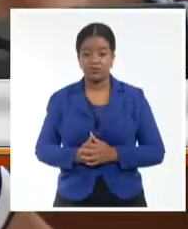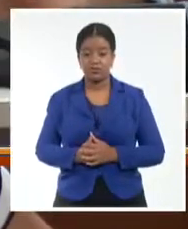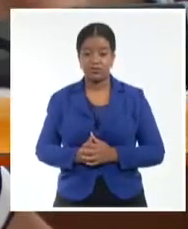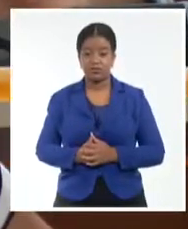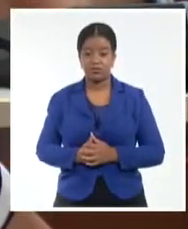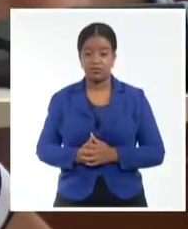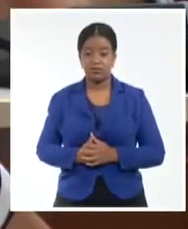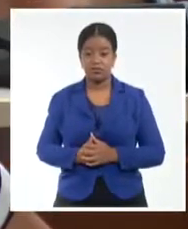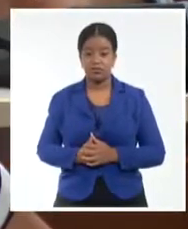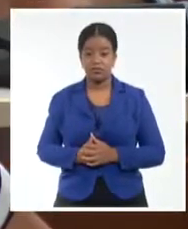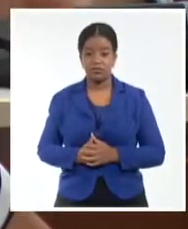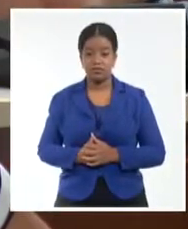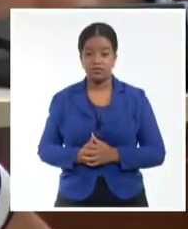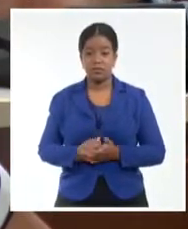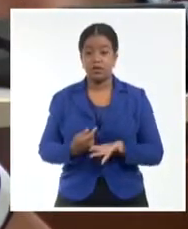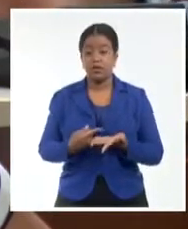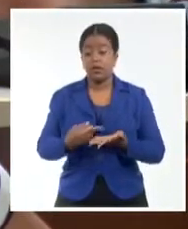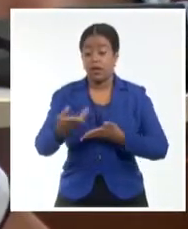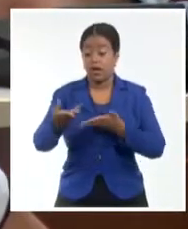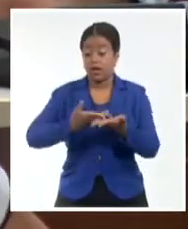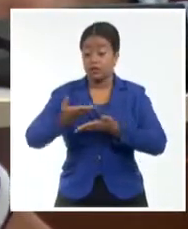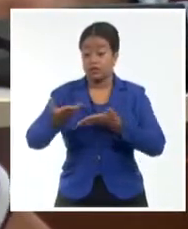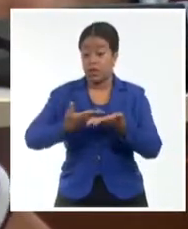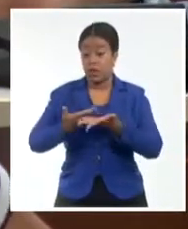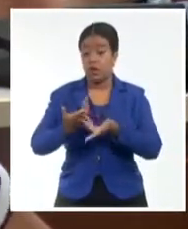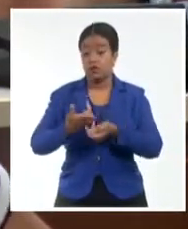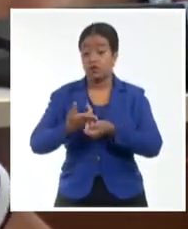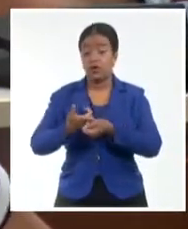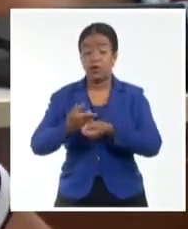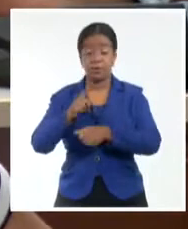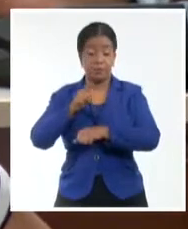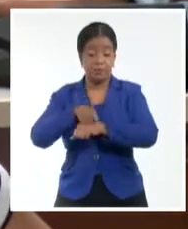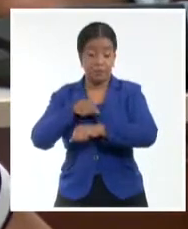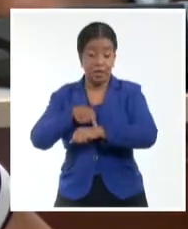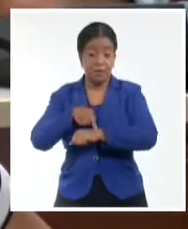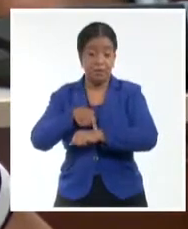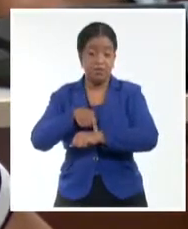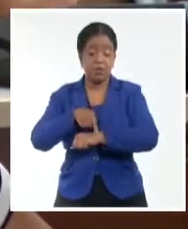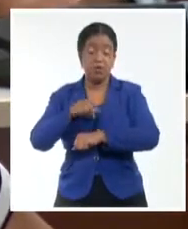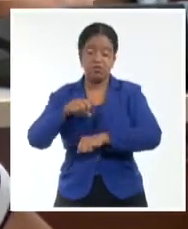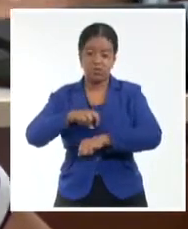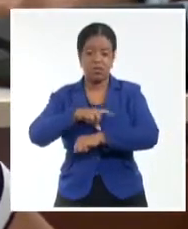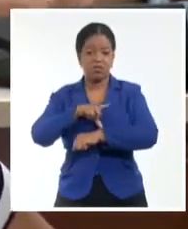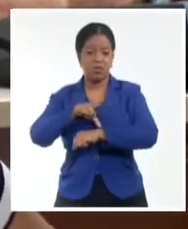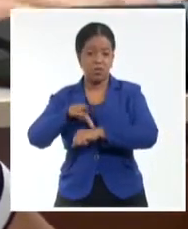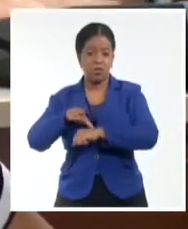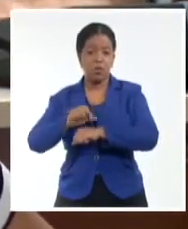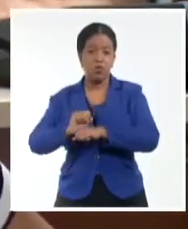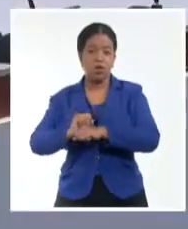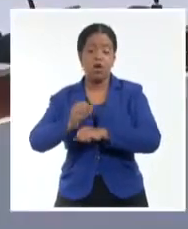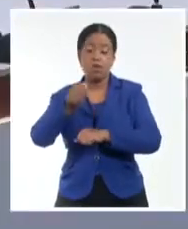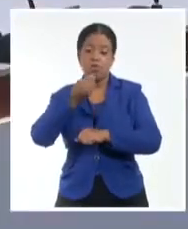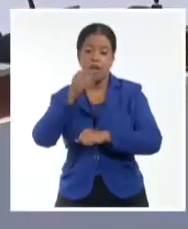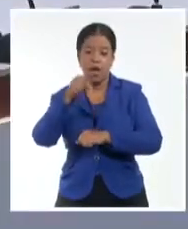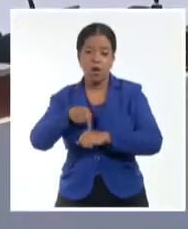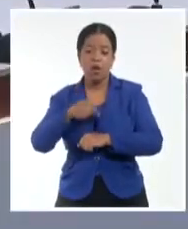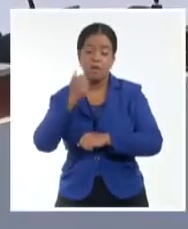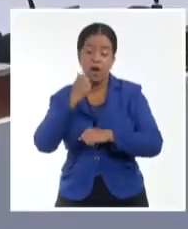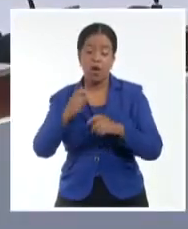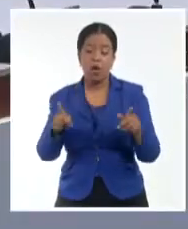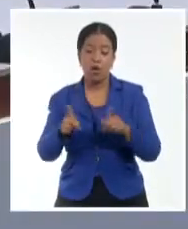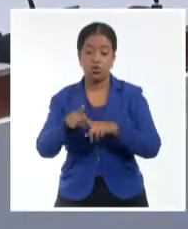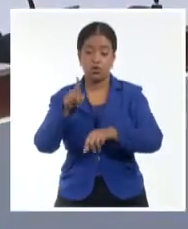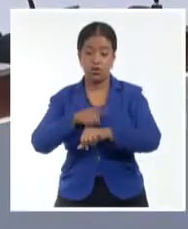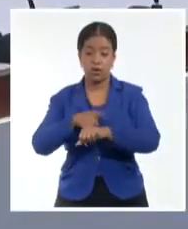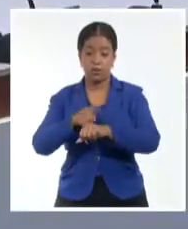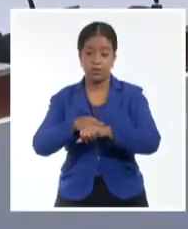la mercancía en depósito nos permite acortar los tiempos. Al intervenir en el